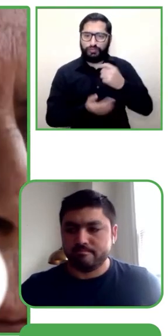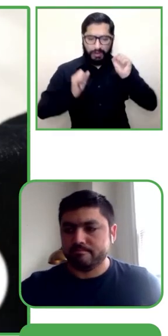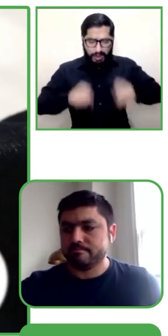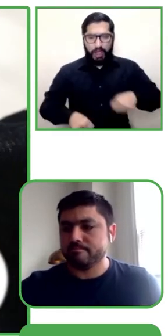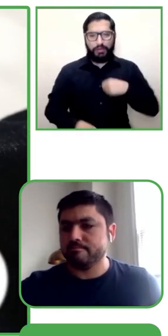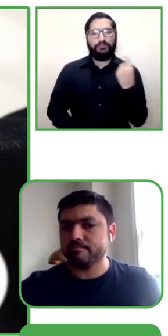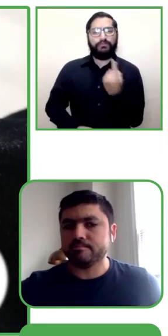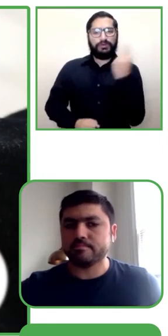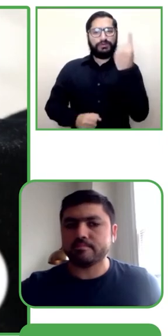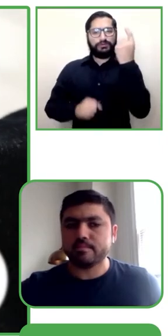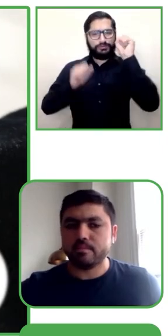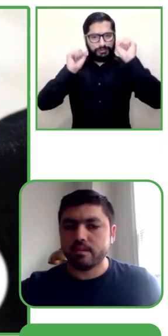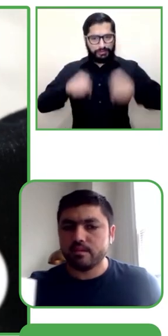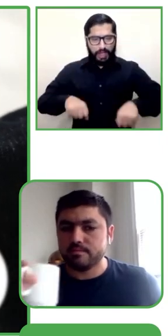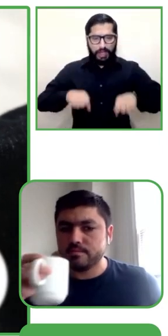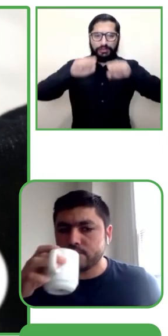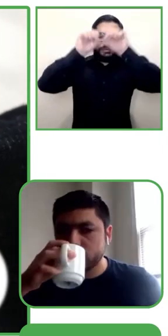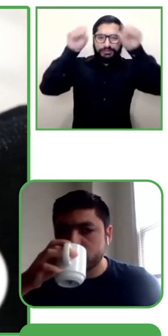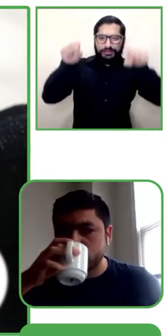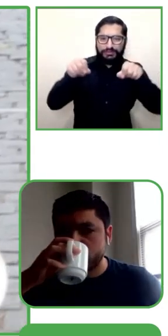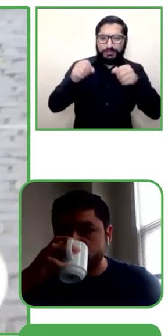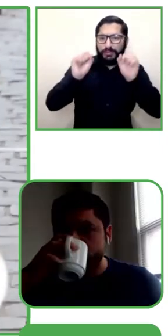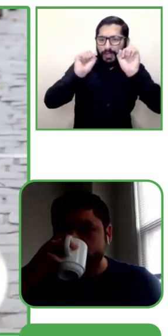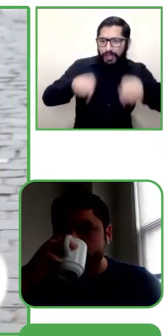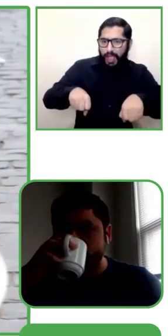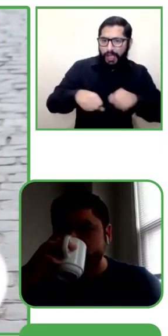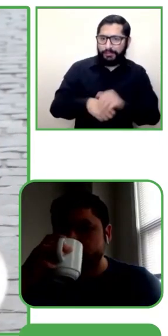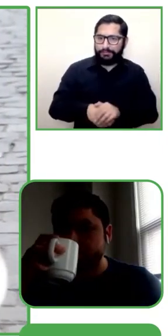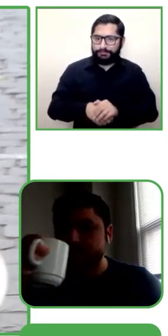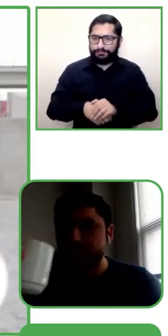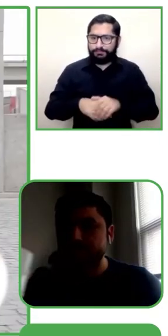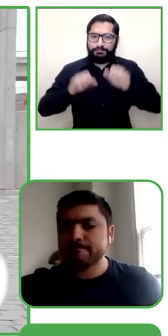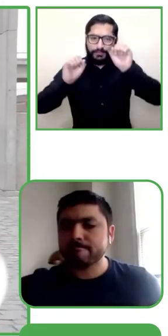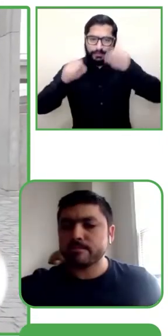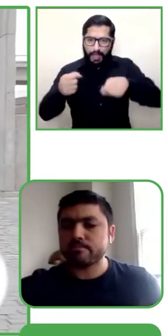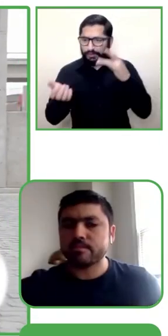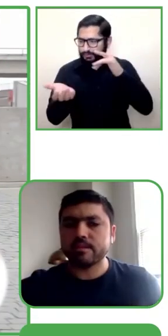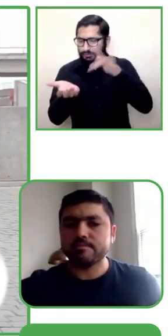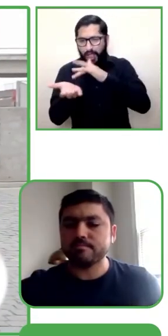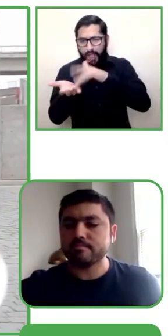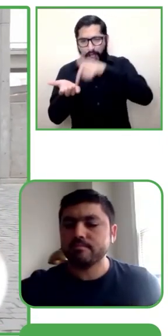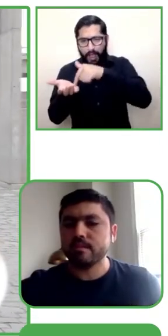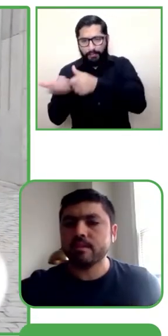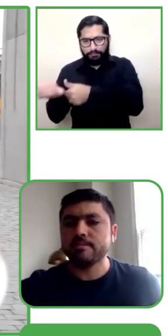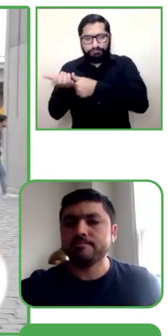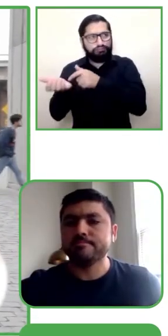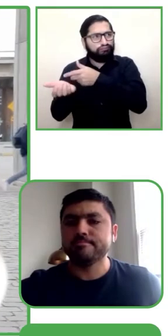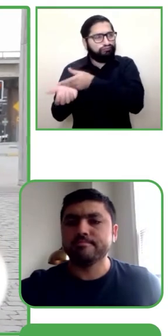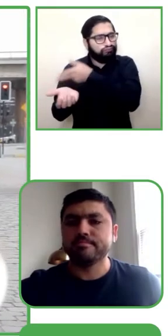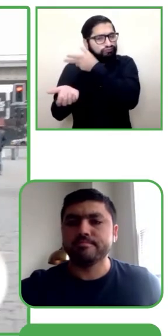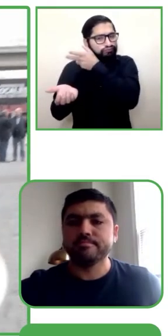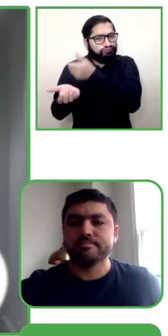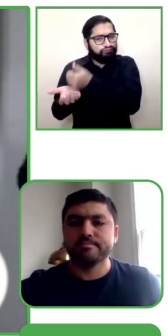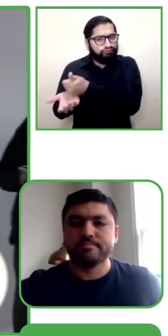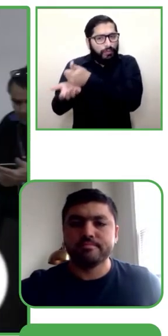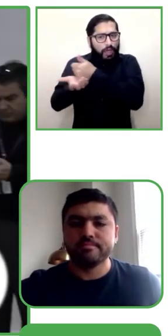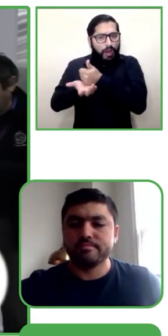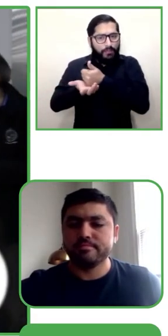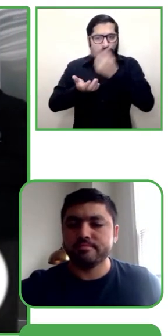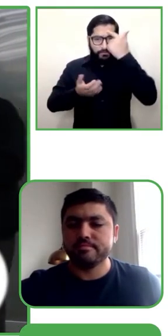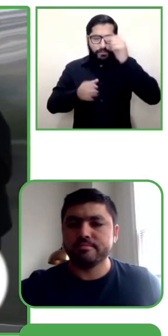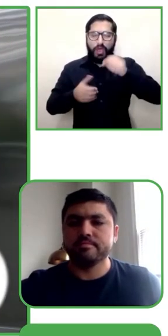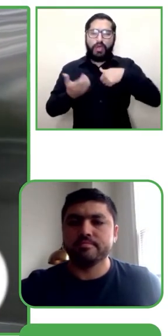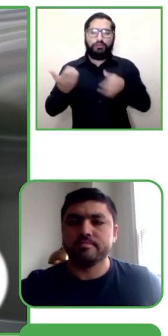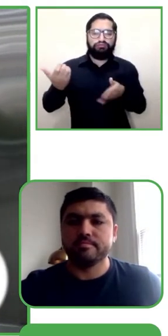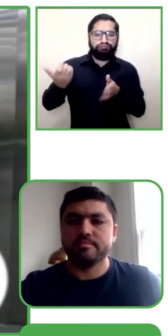audibles y vistas intuitivas, entregar al visitante información de lo que hay en el entorno. Baños a 48 metros al frente. De